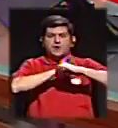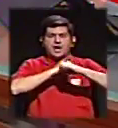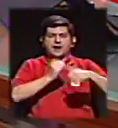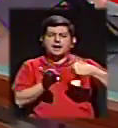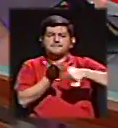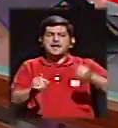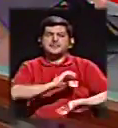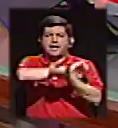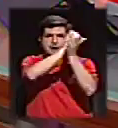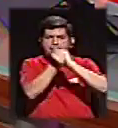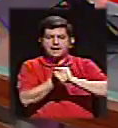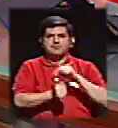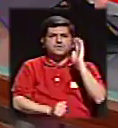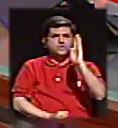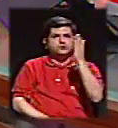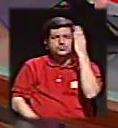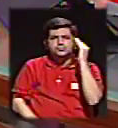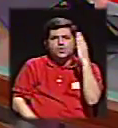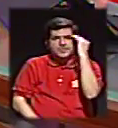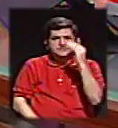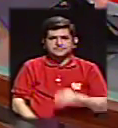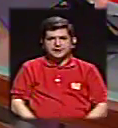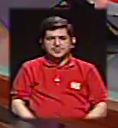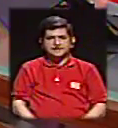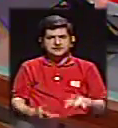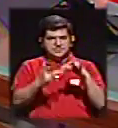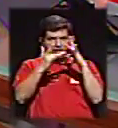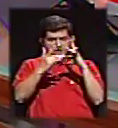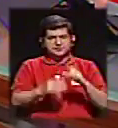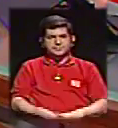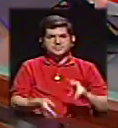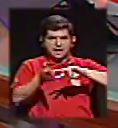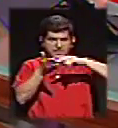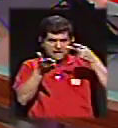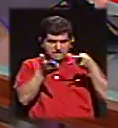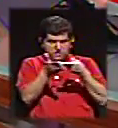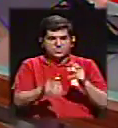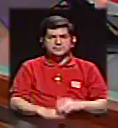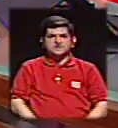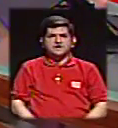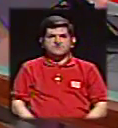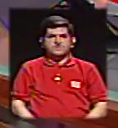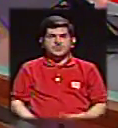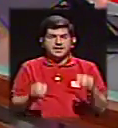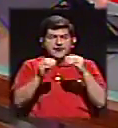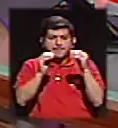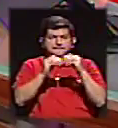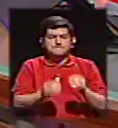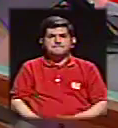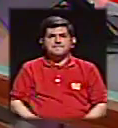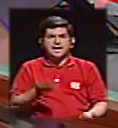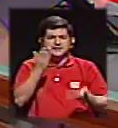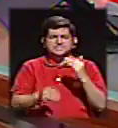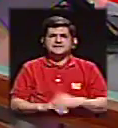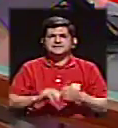cambiado su experiencia un poquito sobre todo en el marco de lo que se ha significado poner más en infografía los datos que